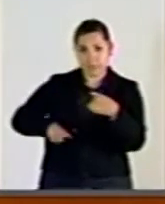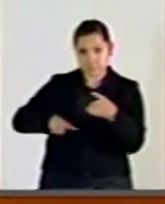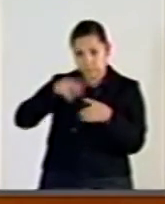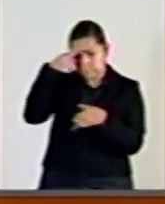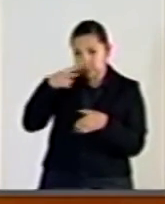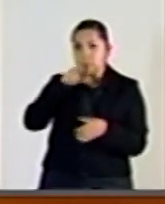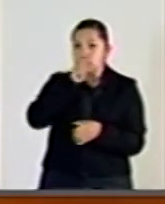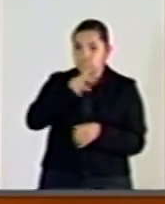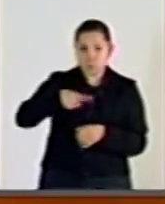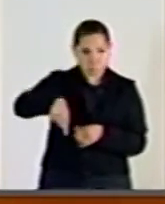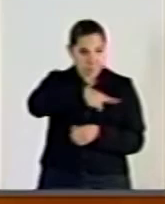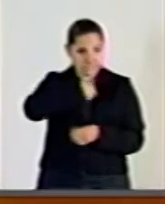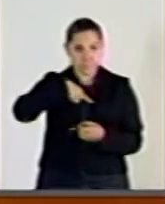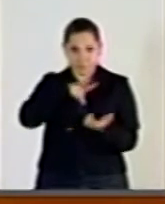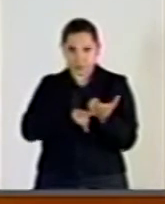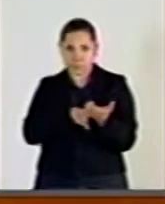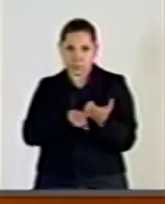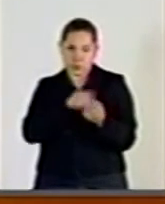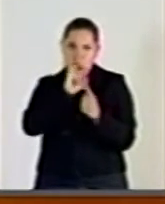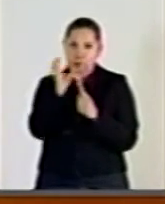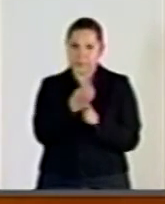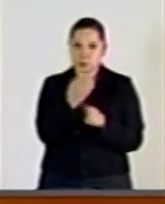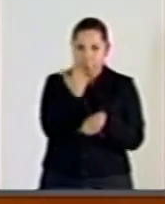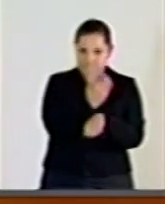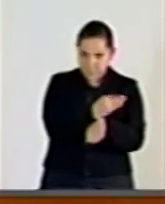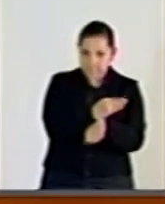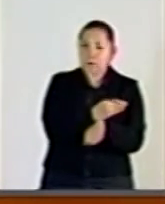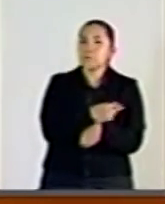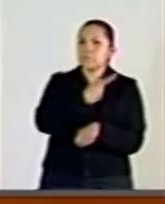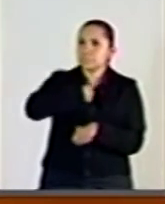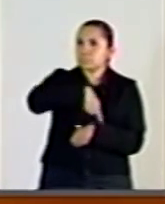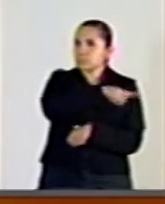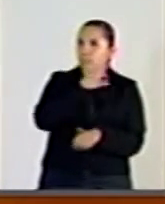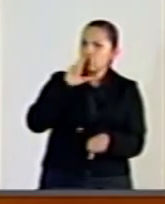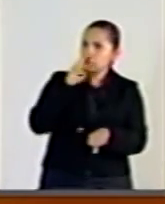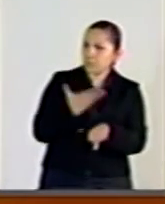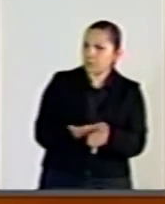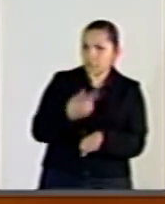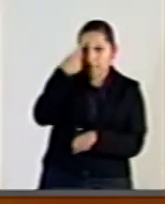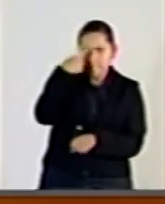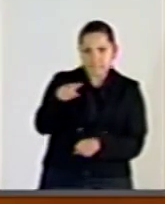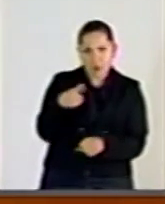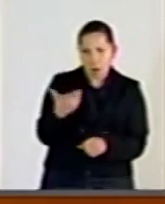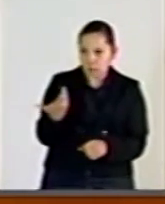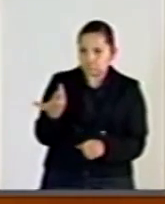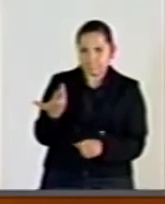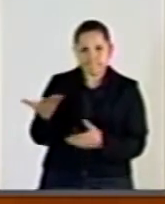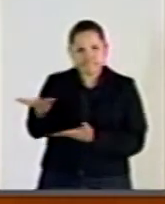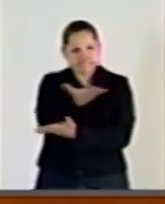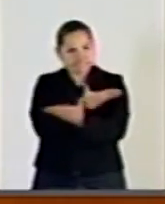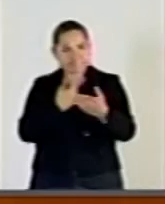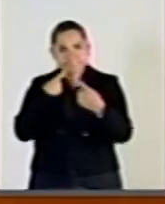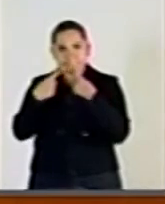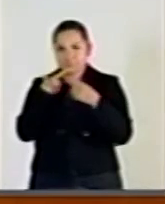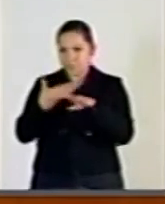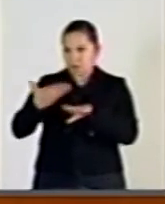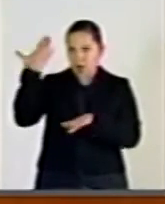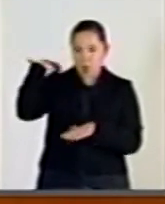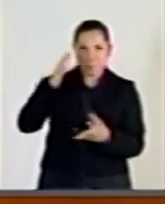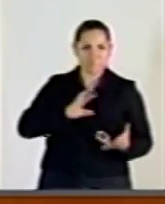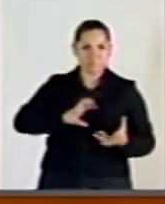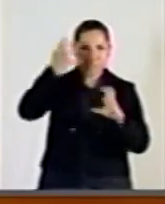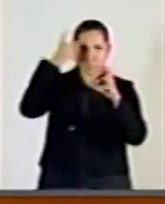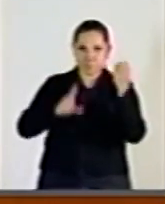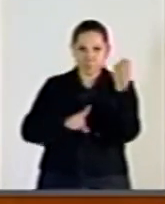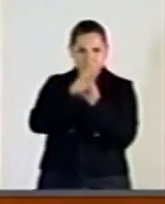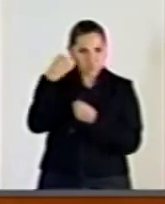través de su comisión permanente, tiene la responsabilidad de contribuir a que los hechos de Nochistlán se aclaren y que no se repitan en Oaxaca